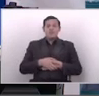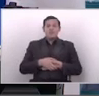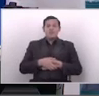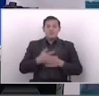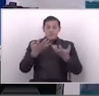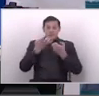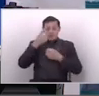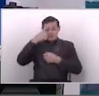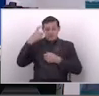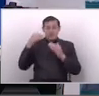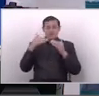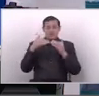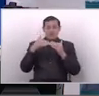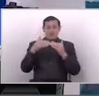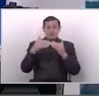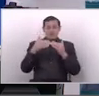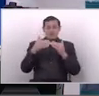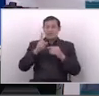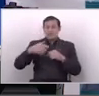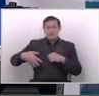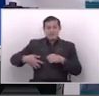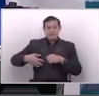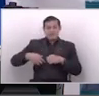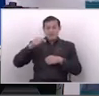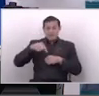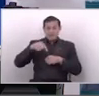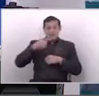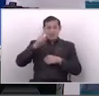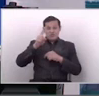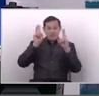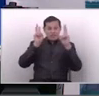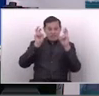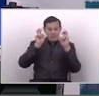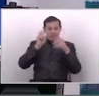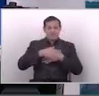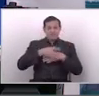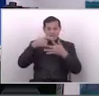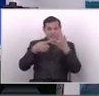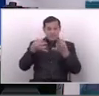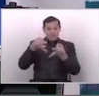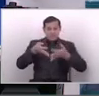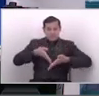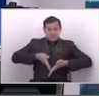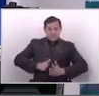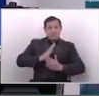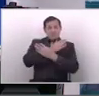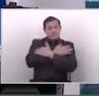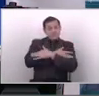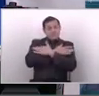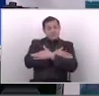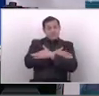quiero recordarles, también, y quiero que dejemos de mentir, al respecto de una cosa, la ley nacer con cariño,